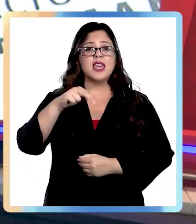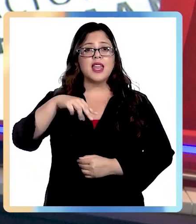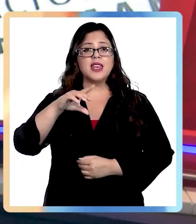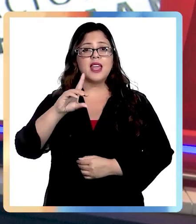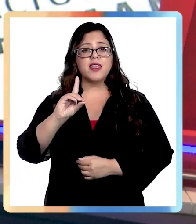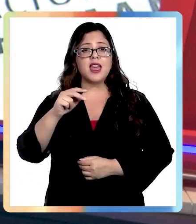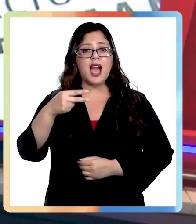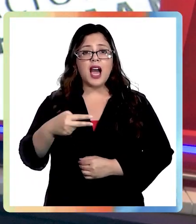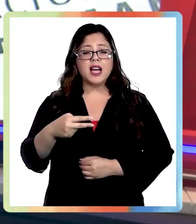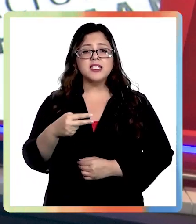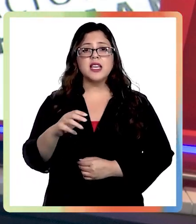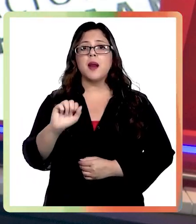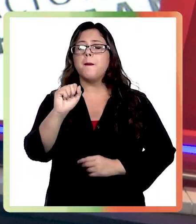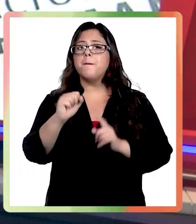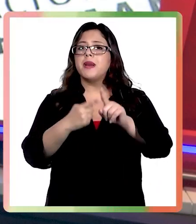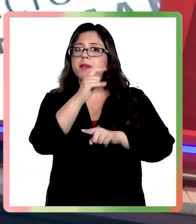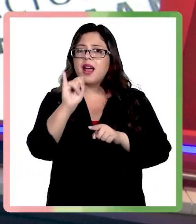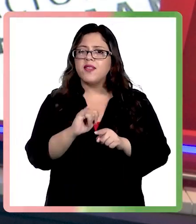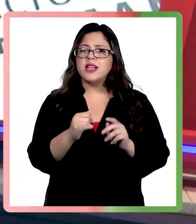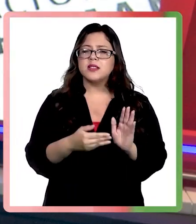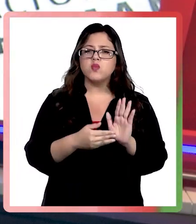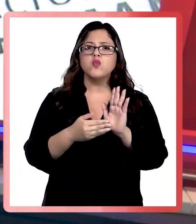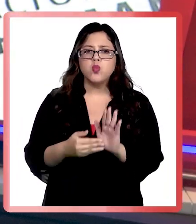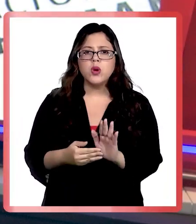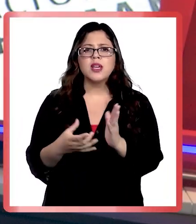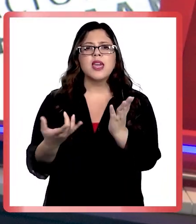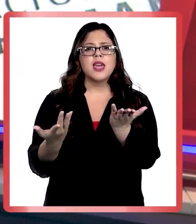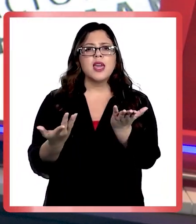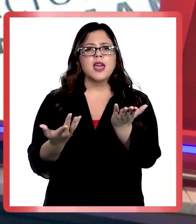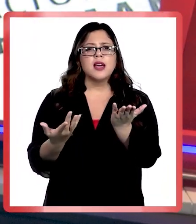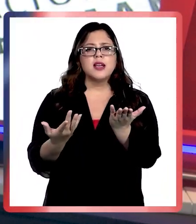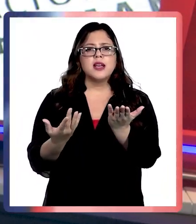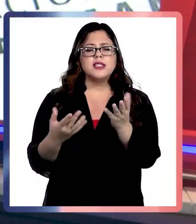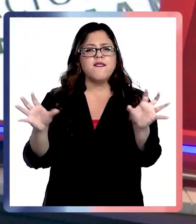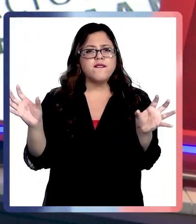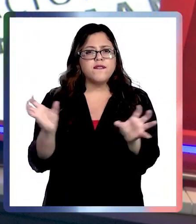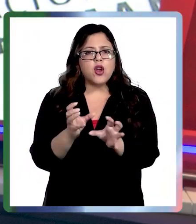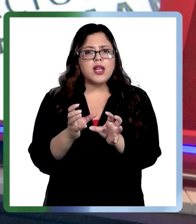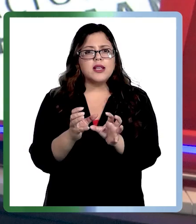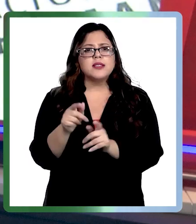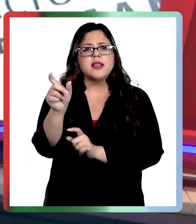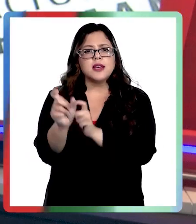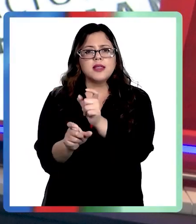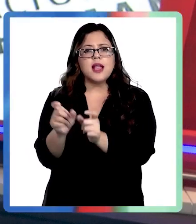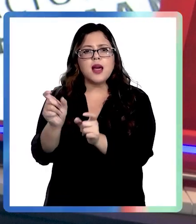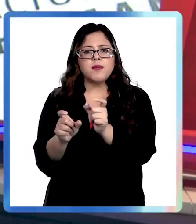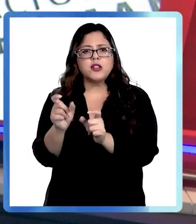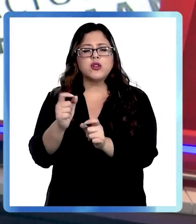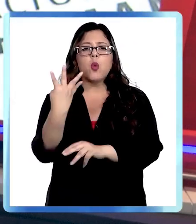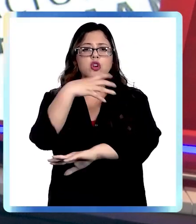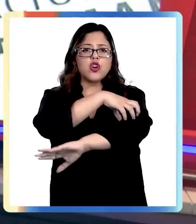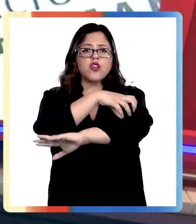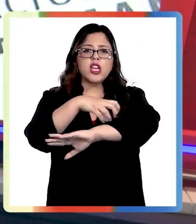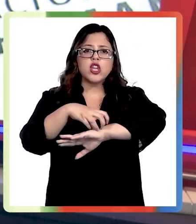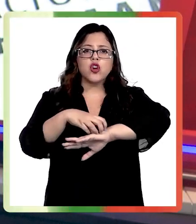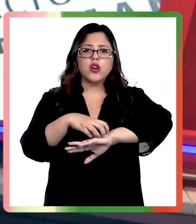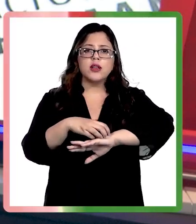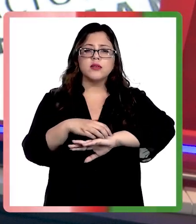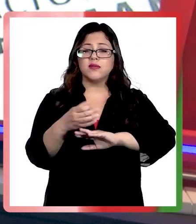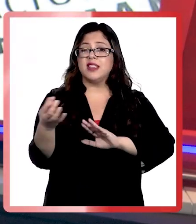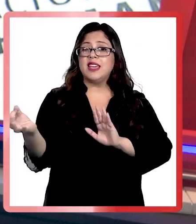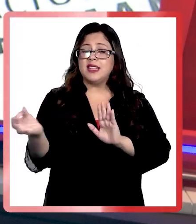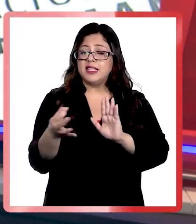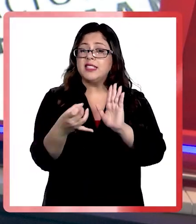violencia que viven los habitantes de cuatro regiones del sur del país. El texto establece que existe una vulneración de los derechos de la